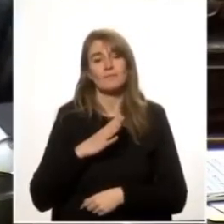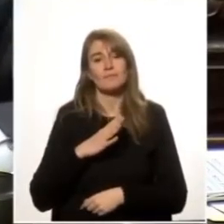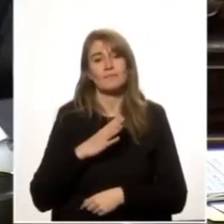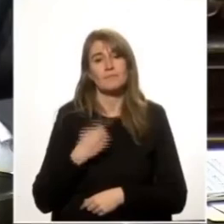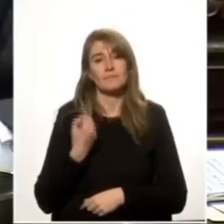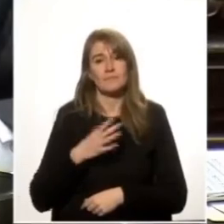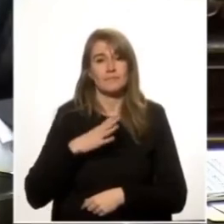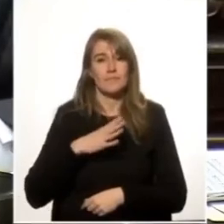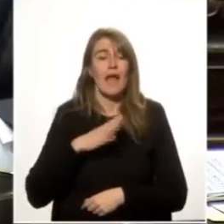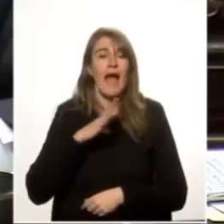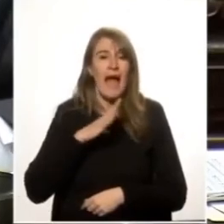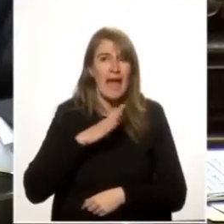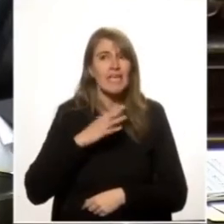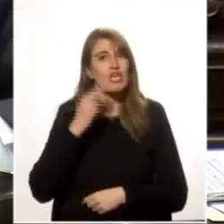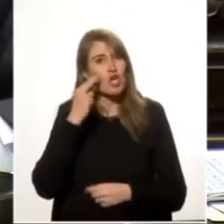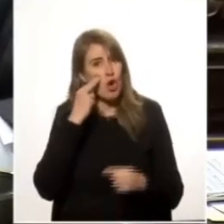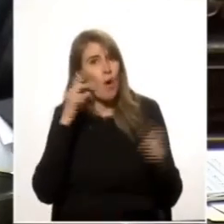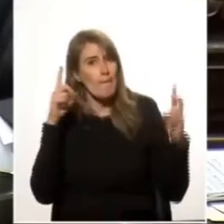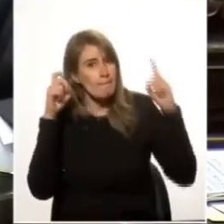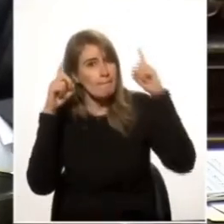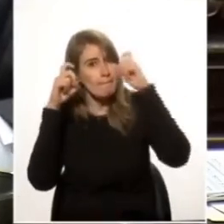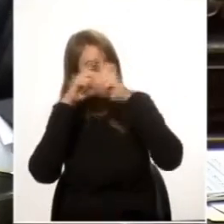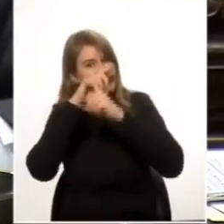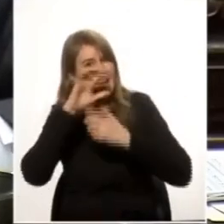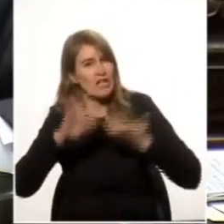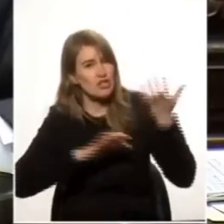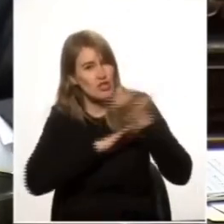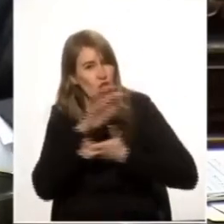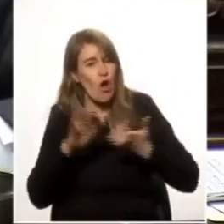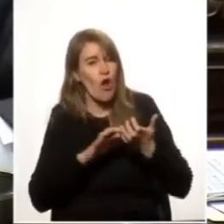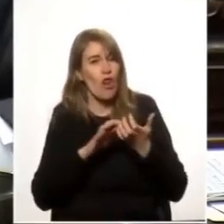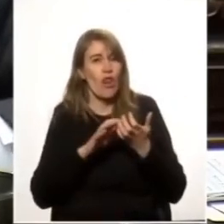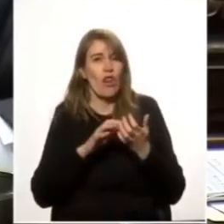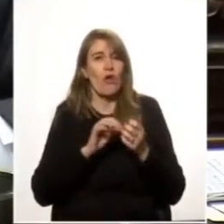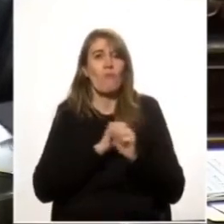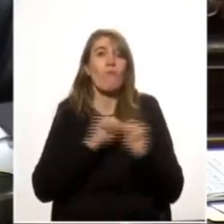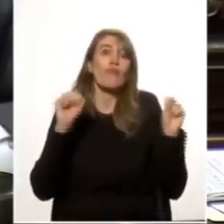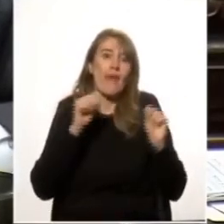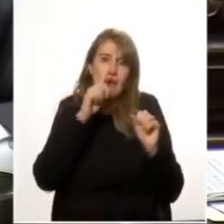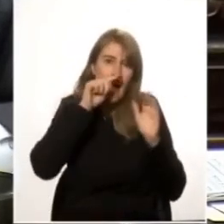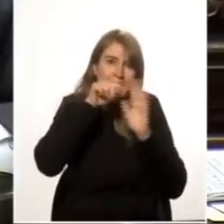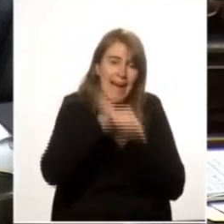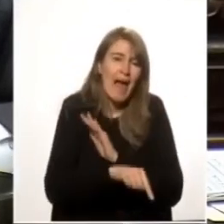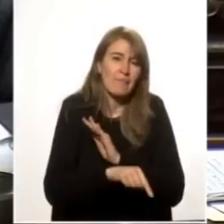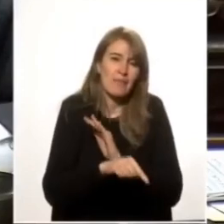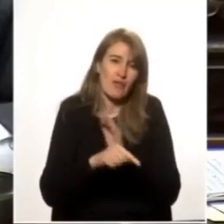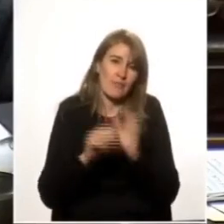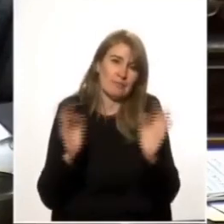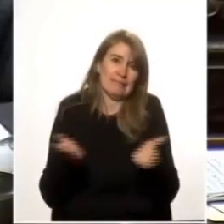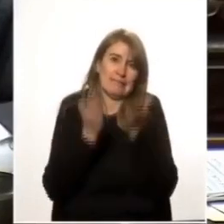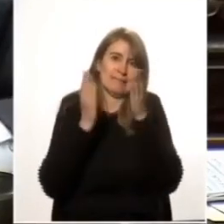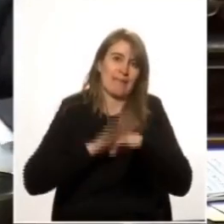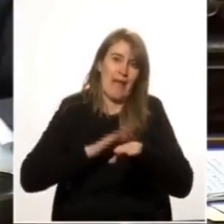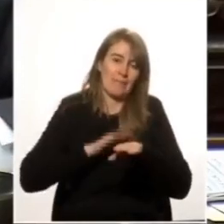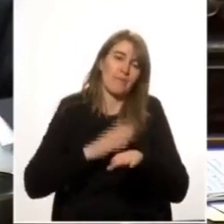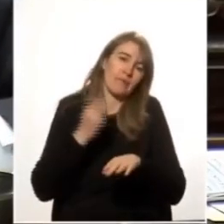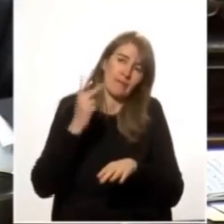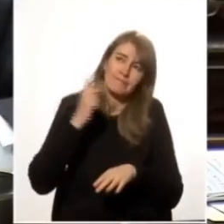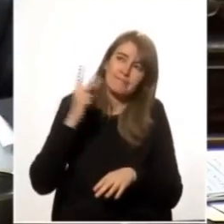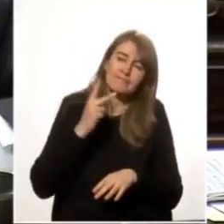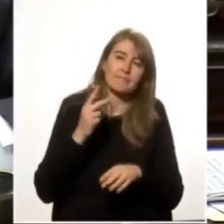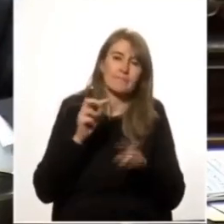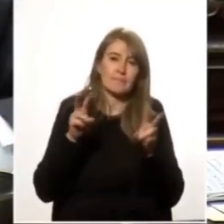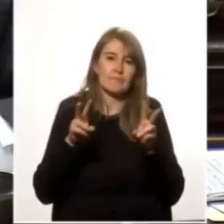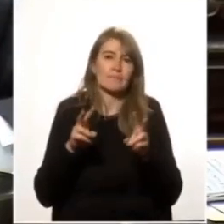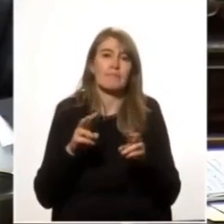esta complicación que hubiera apurado los tiempos en ambos países para cobrar